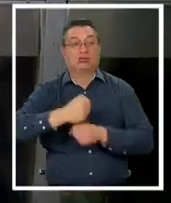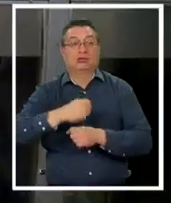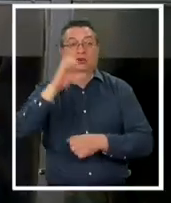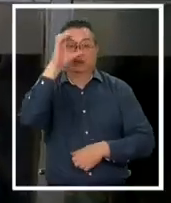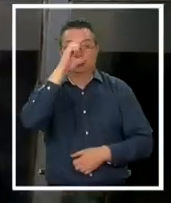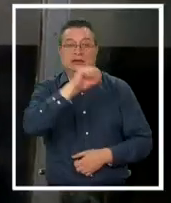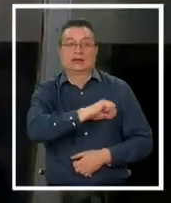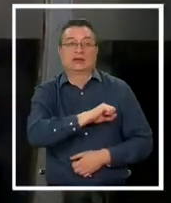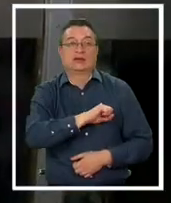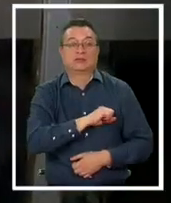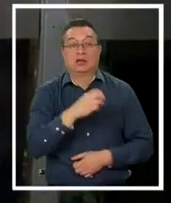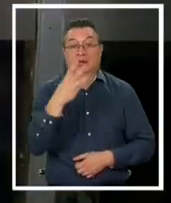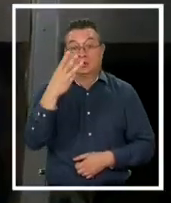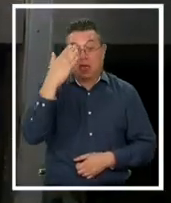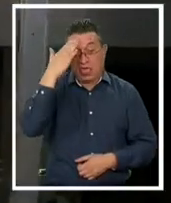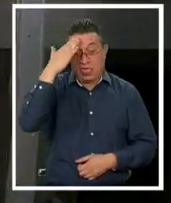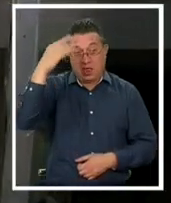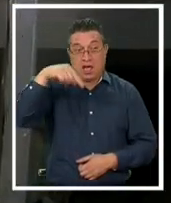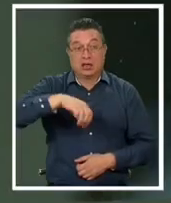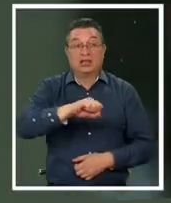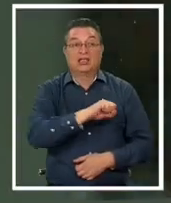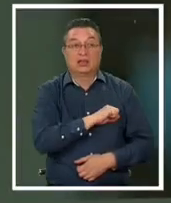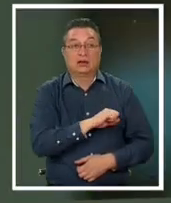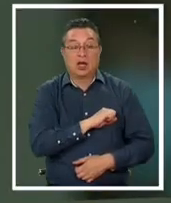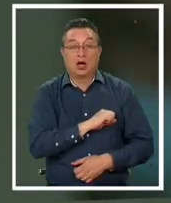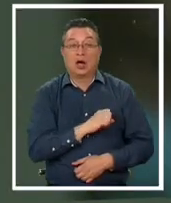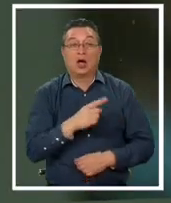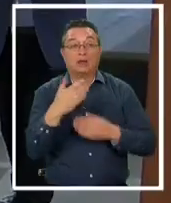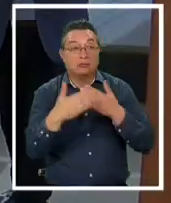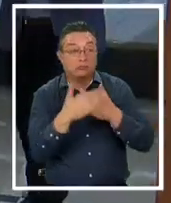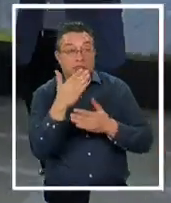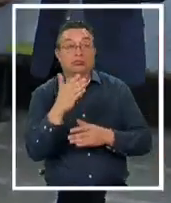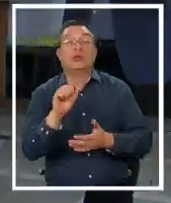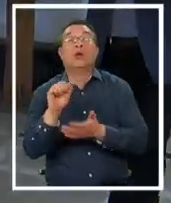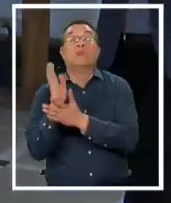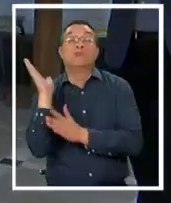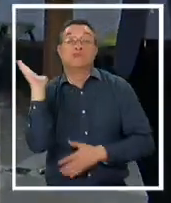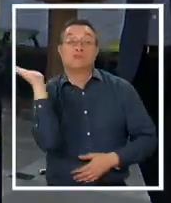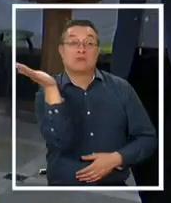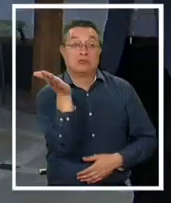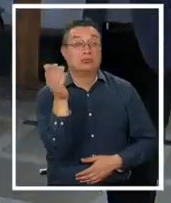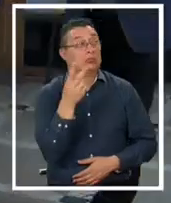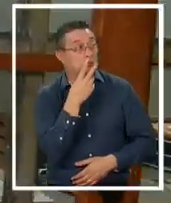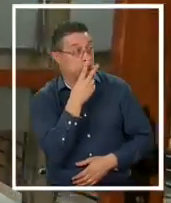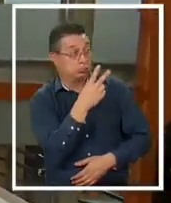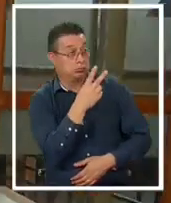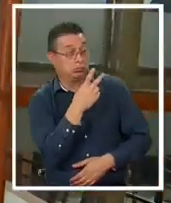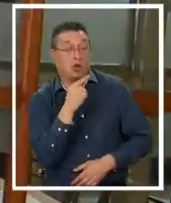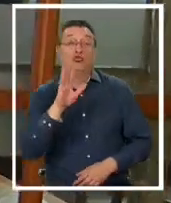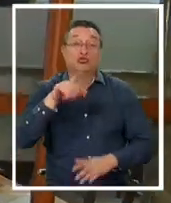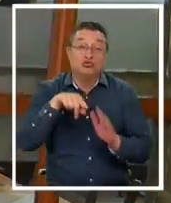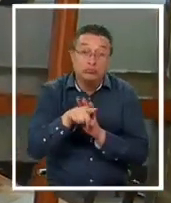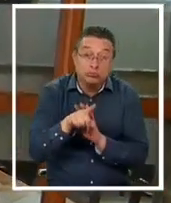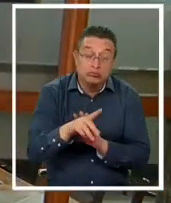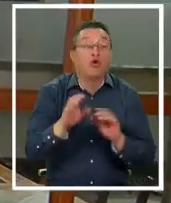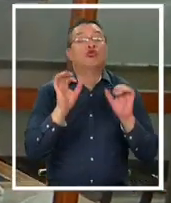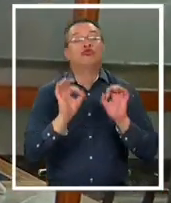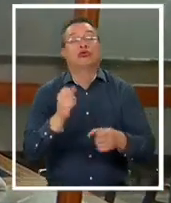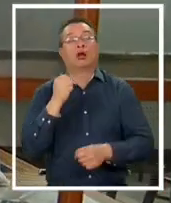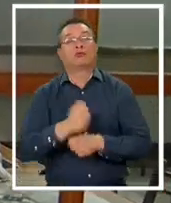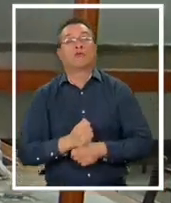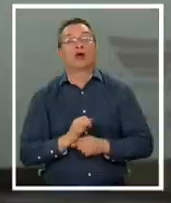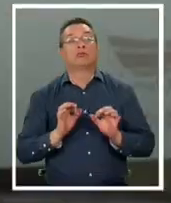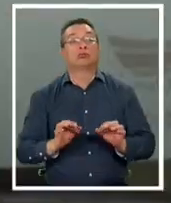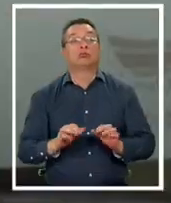Santiago. No llevaba ni tres días en la capital, cuando un aviso de Garzona llamó su atención, postuló y ya está trabajando. Muchos